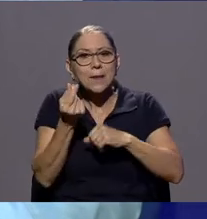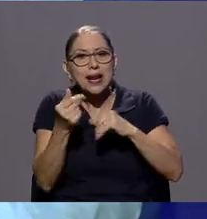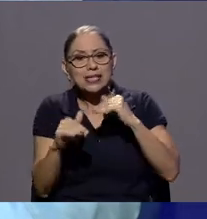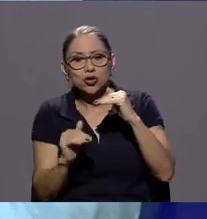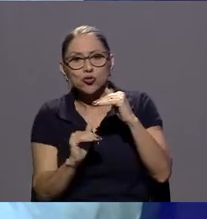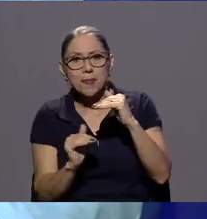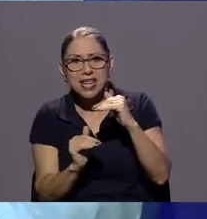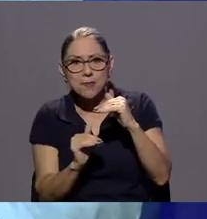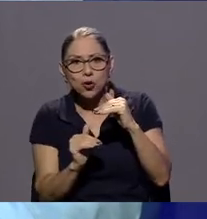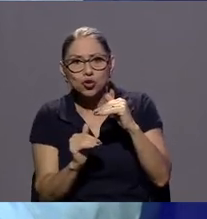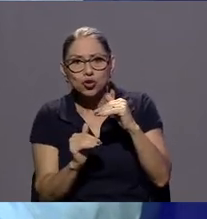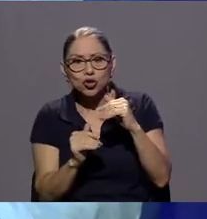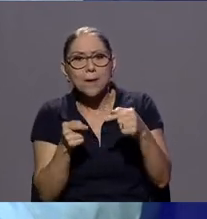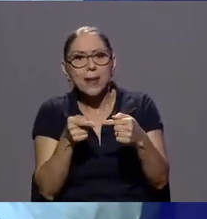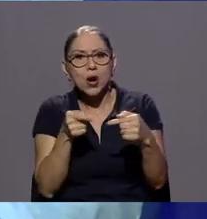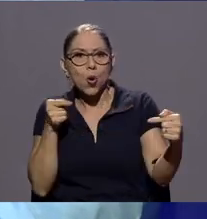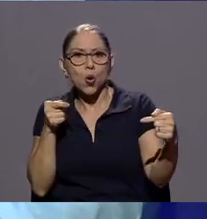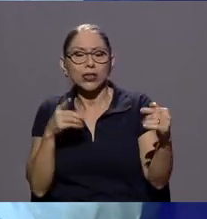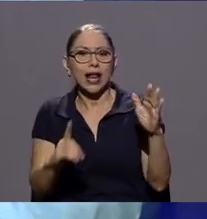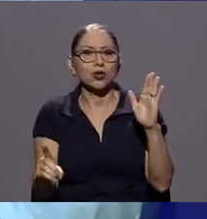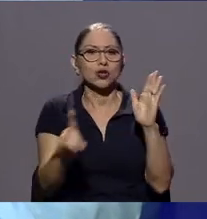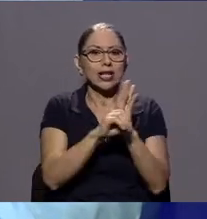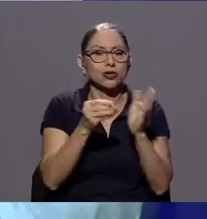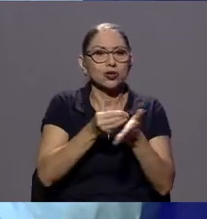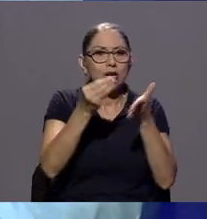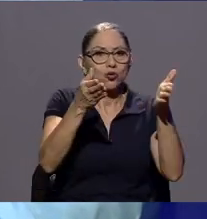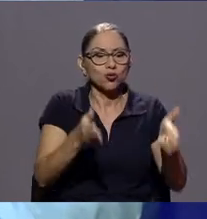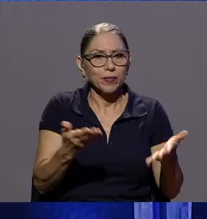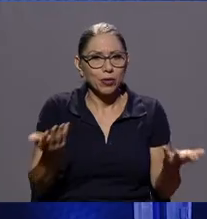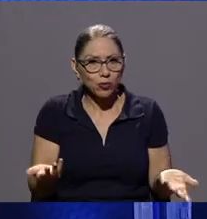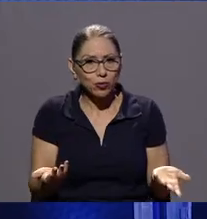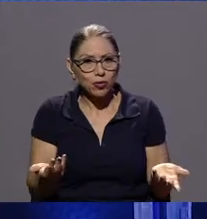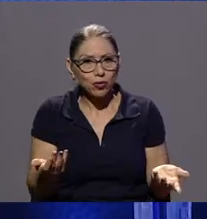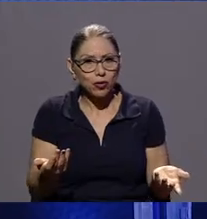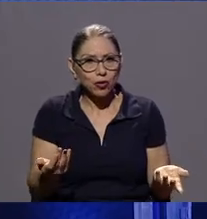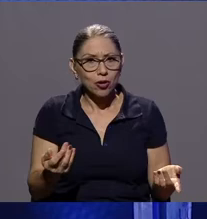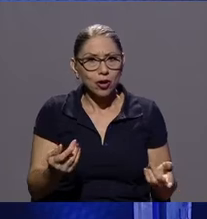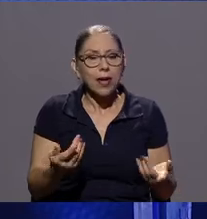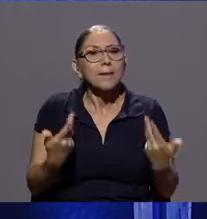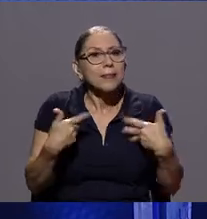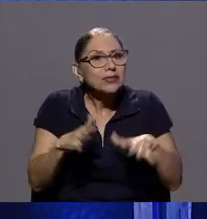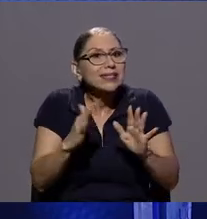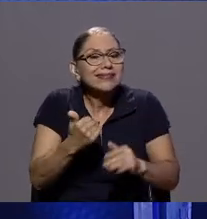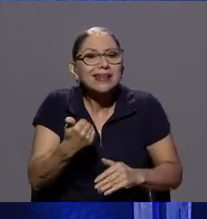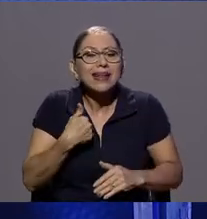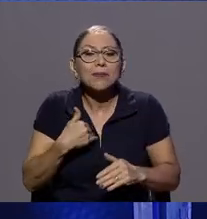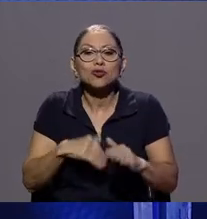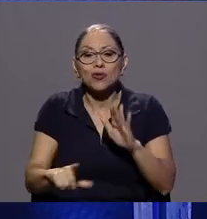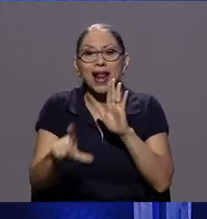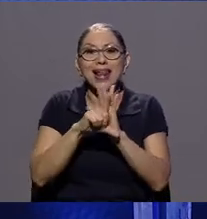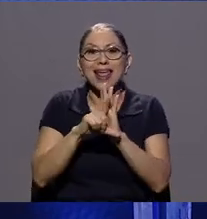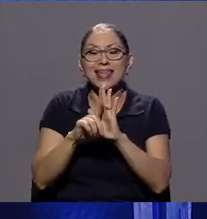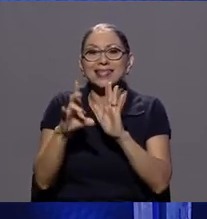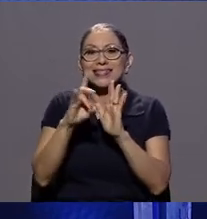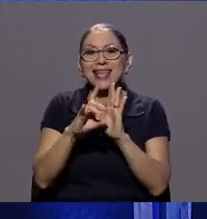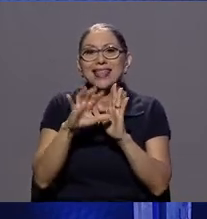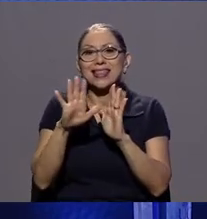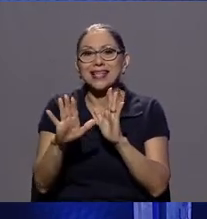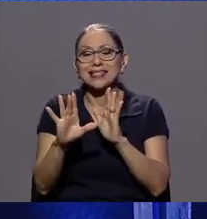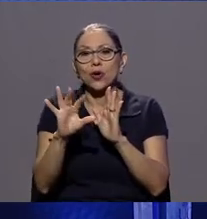contra de los derechos del consumidor cuando tenemos una ley como la de la Arecep la ley